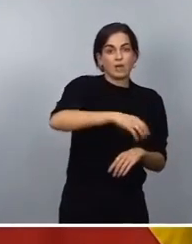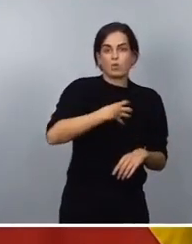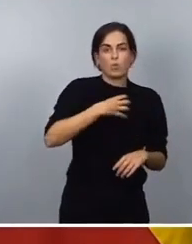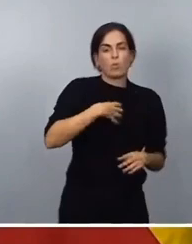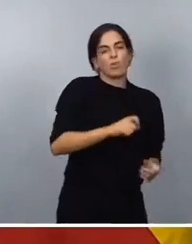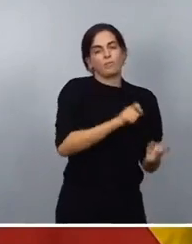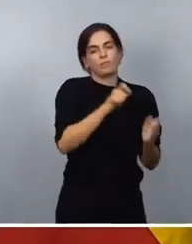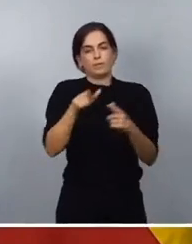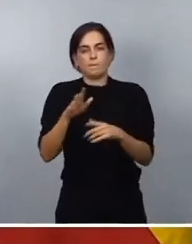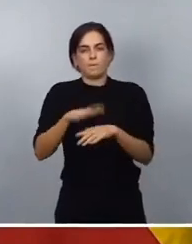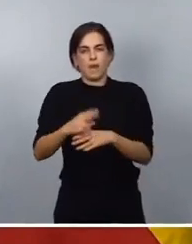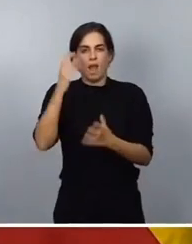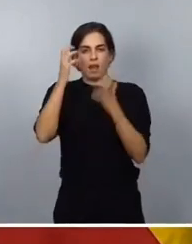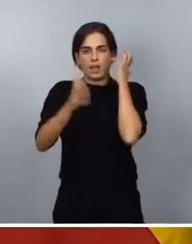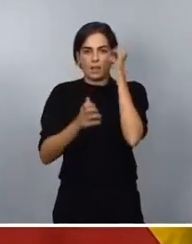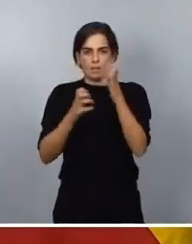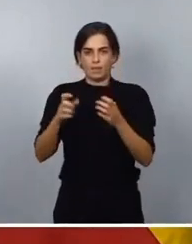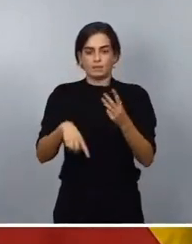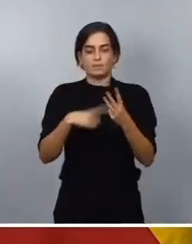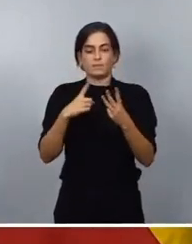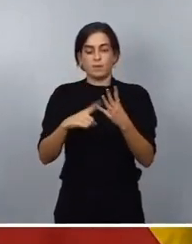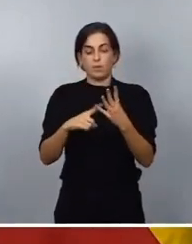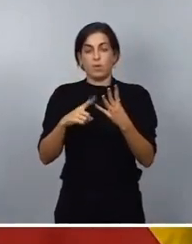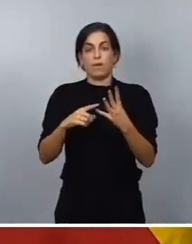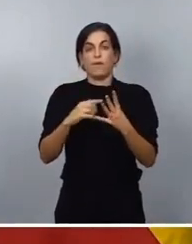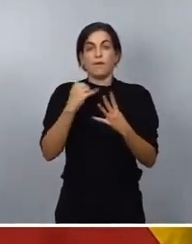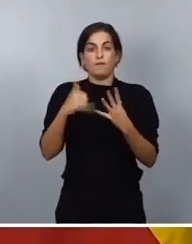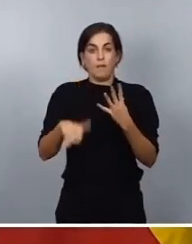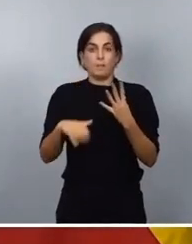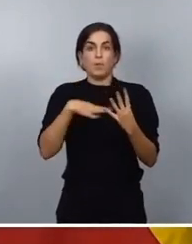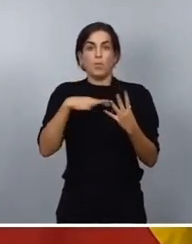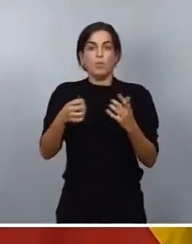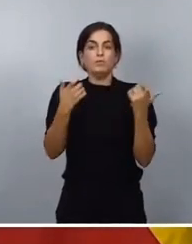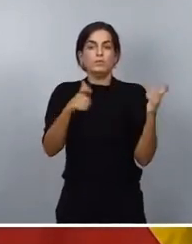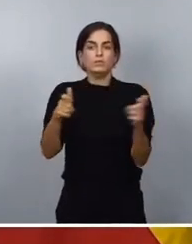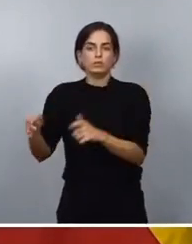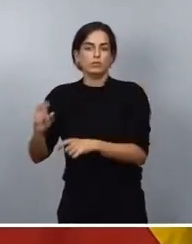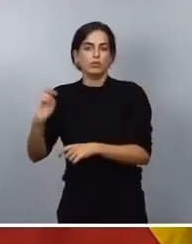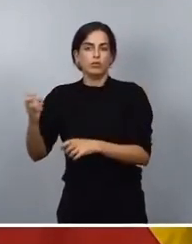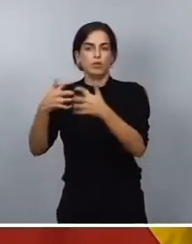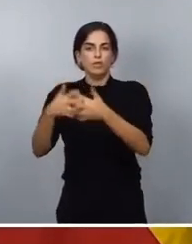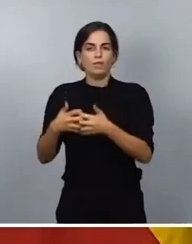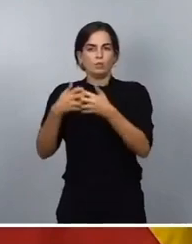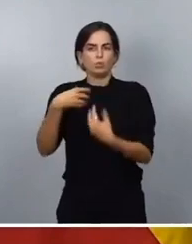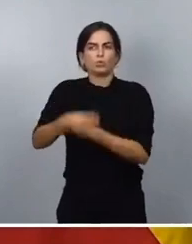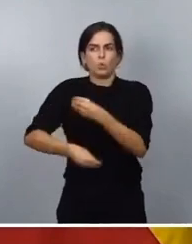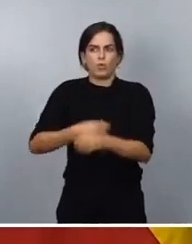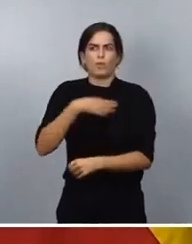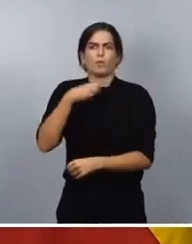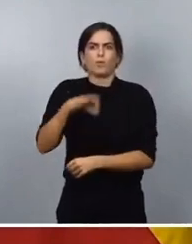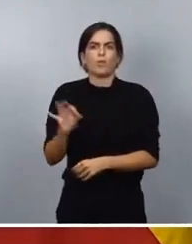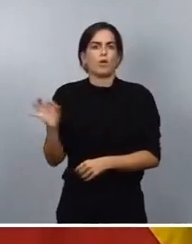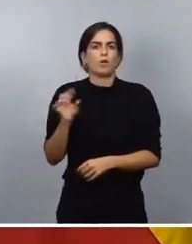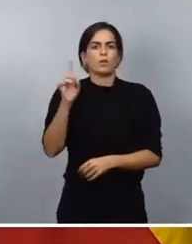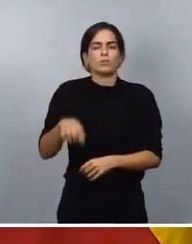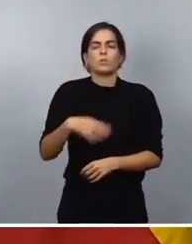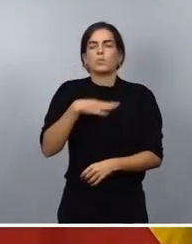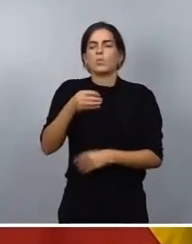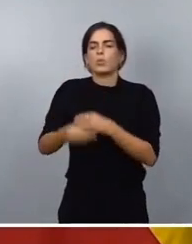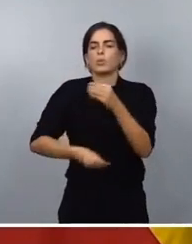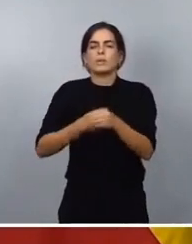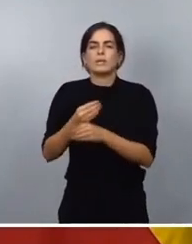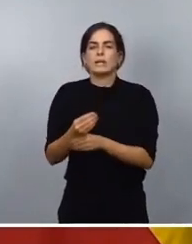posibilidad de que sean utilizados por otros sectores de la industria o también puedan ser utilizados, por ejemplo, estoy pensando en el